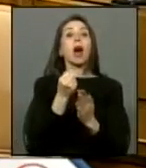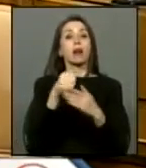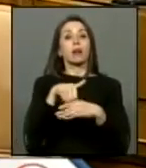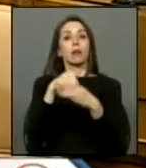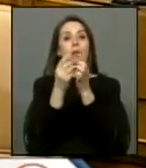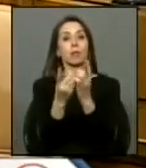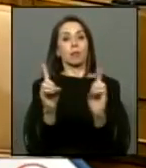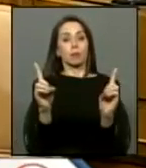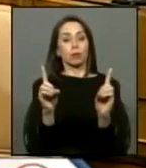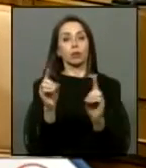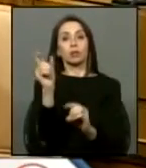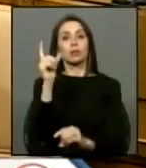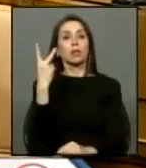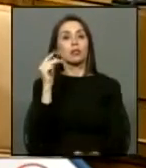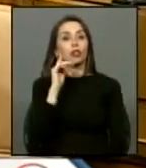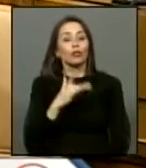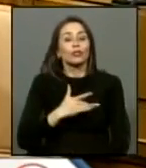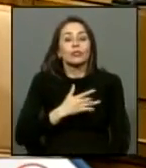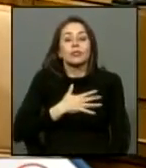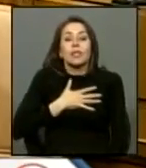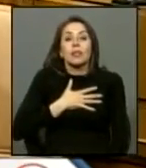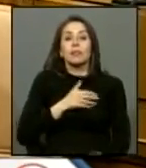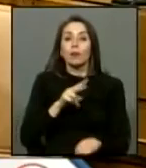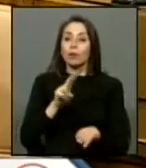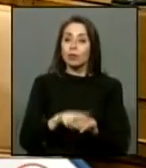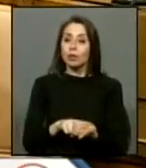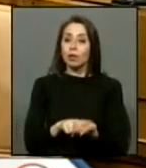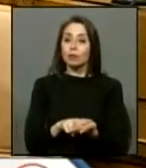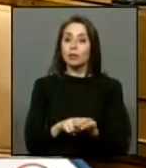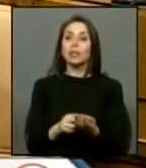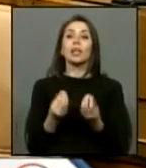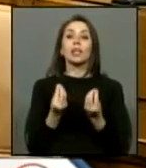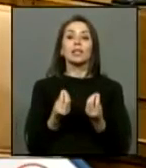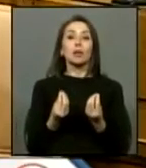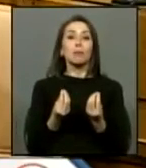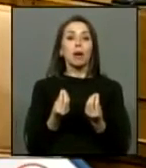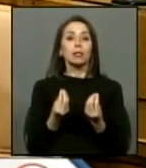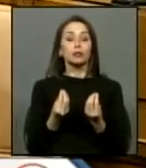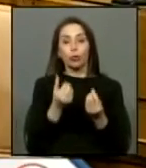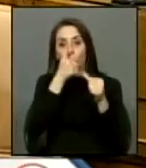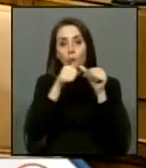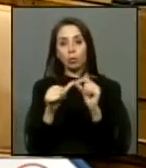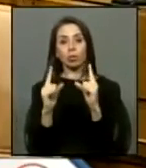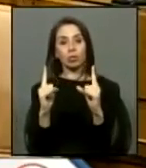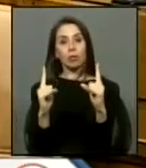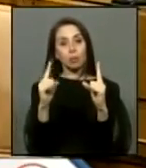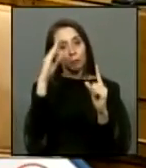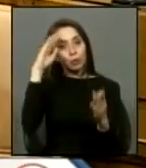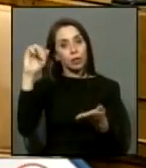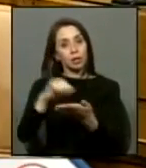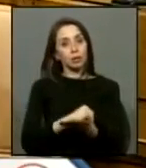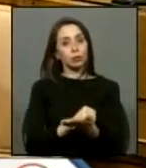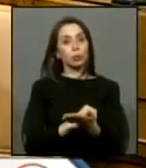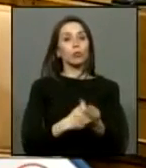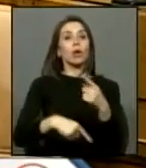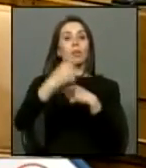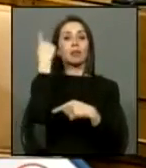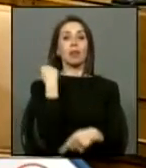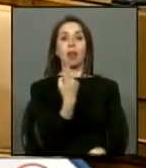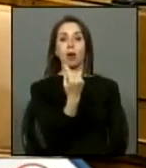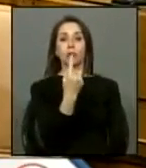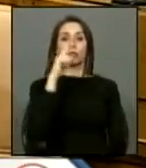que no sienta realmente que lo que pasó durante el periodo de la dictadura y ese 11 de septiembre